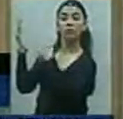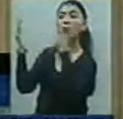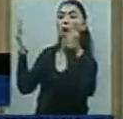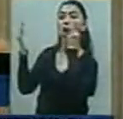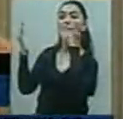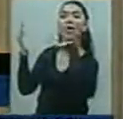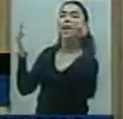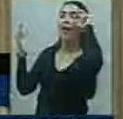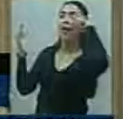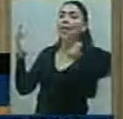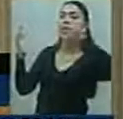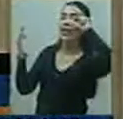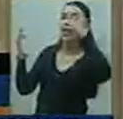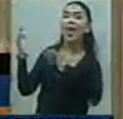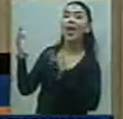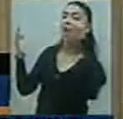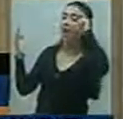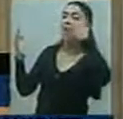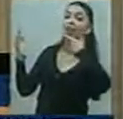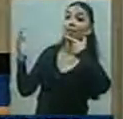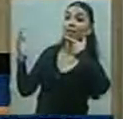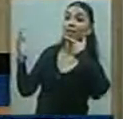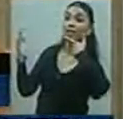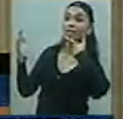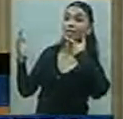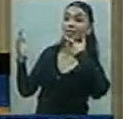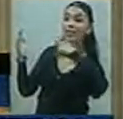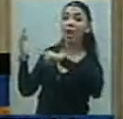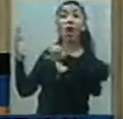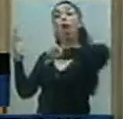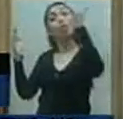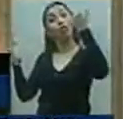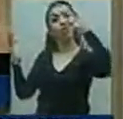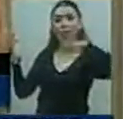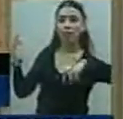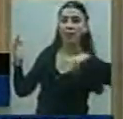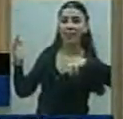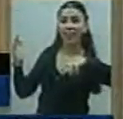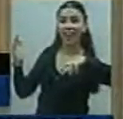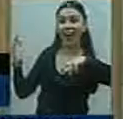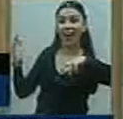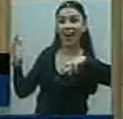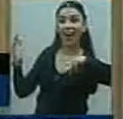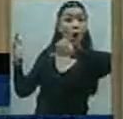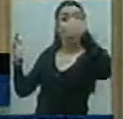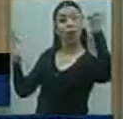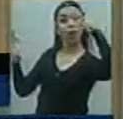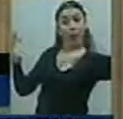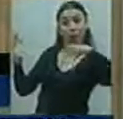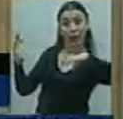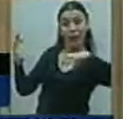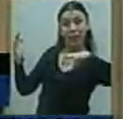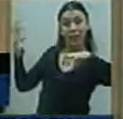Genefes está en Latitud Sur, la empresa que es un apéndice,